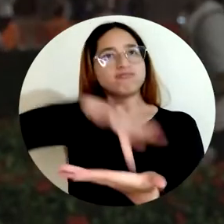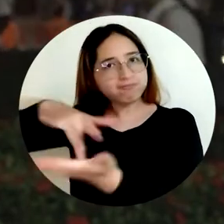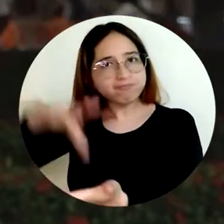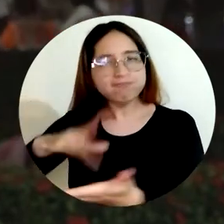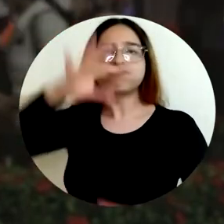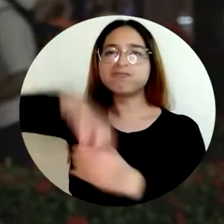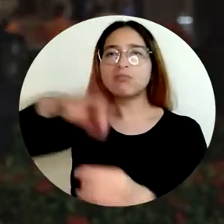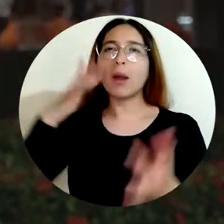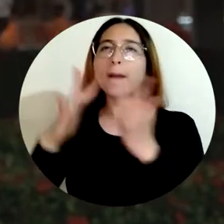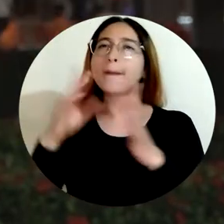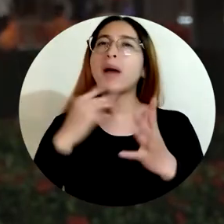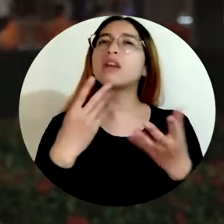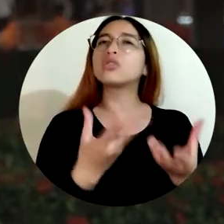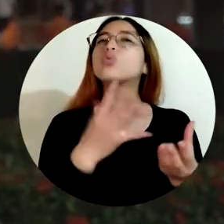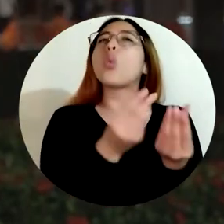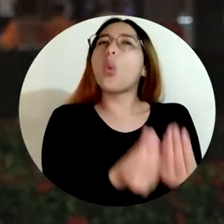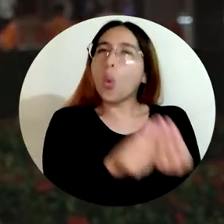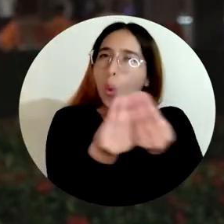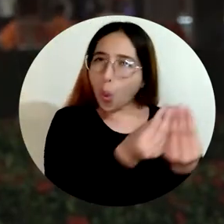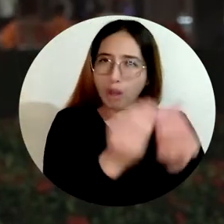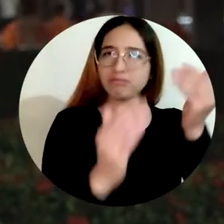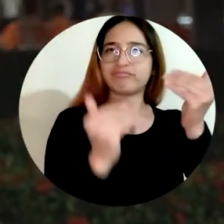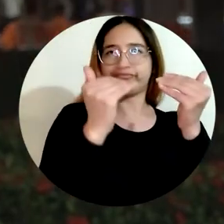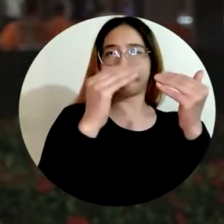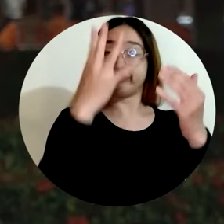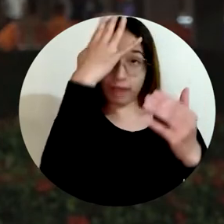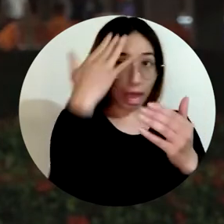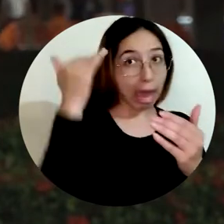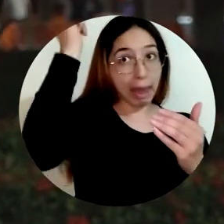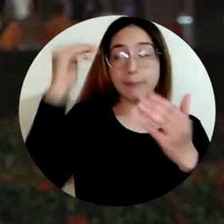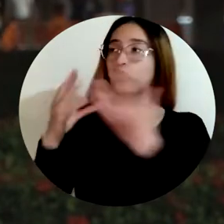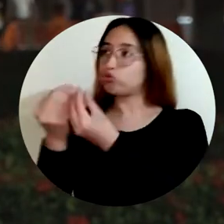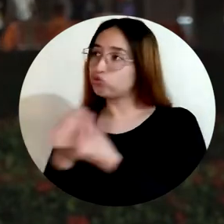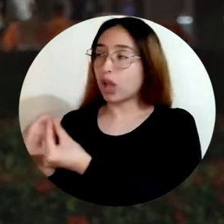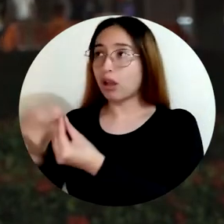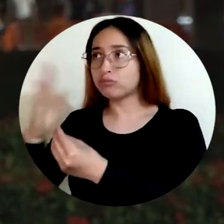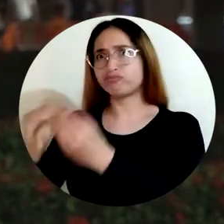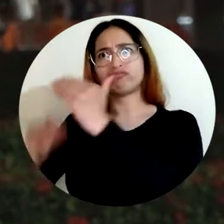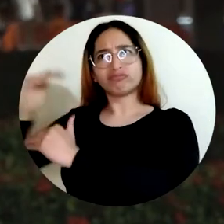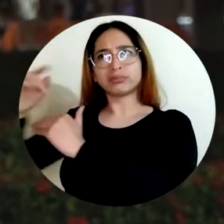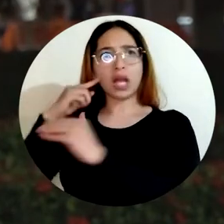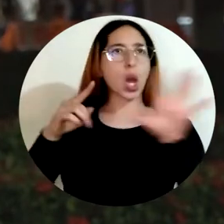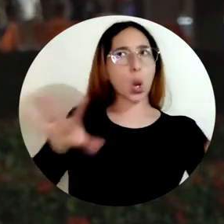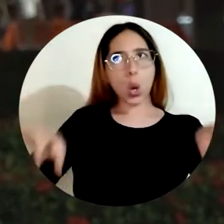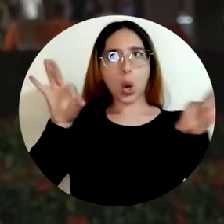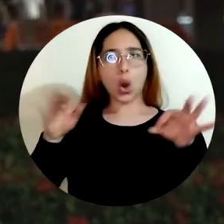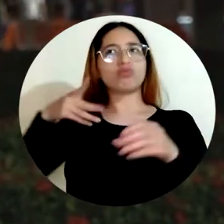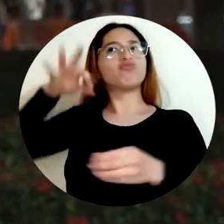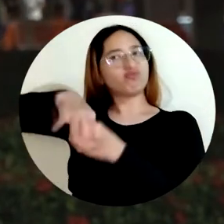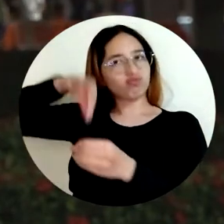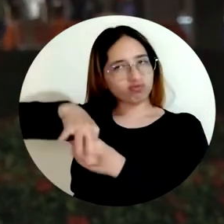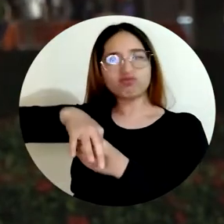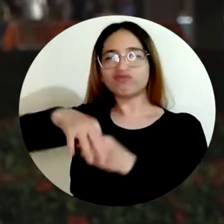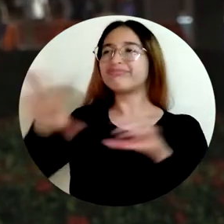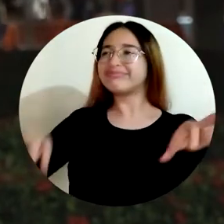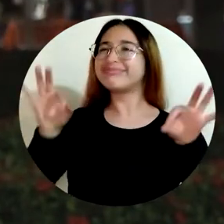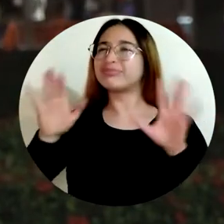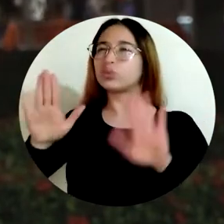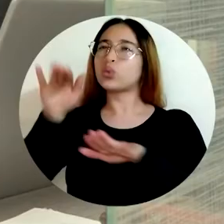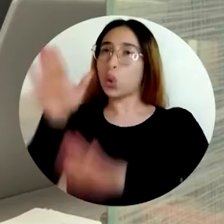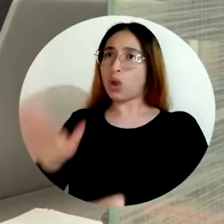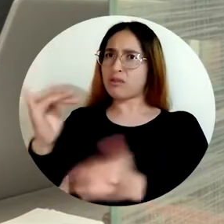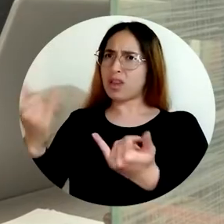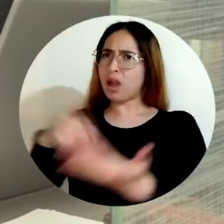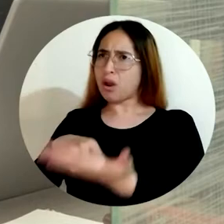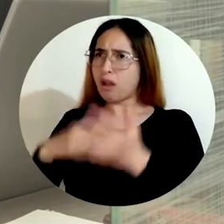representantes a Consejo Académico y Consejo Superior. Ha sido una participación importante, sobre todo nos